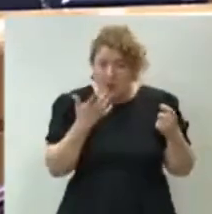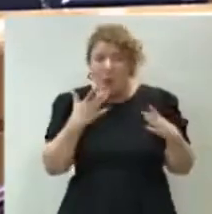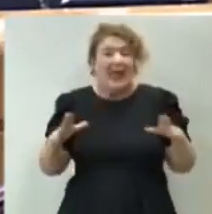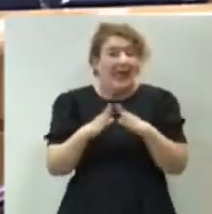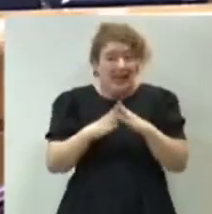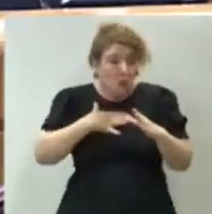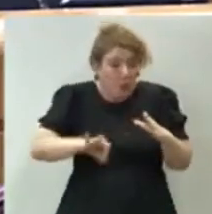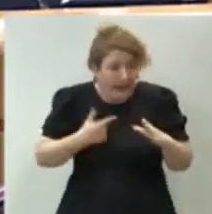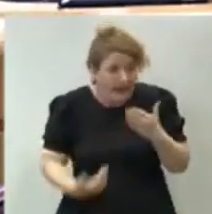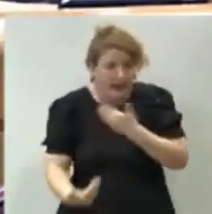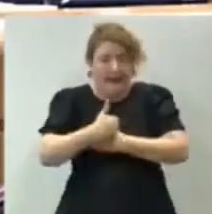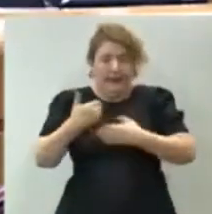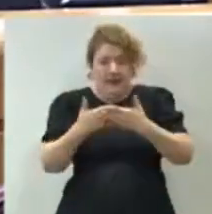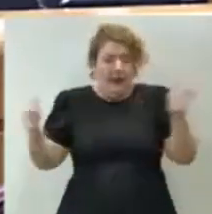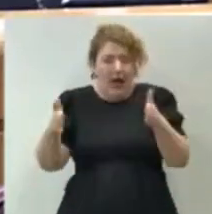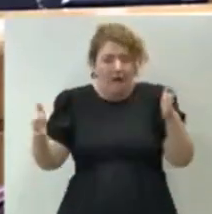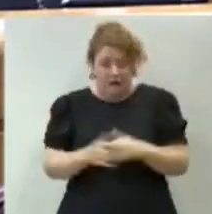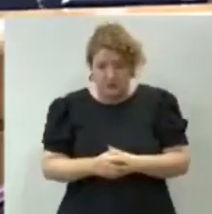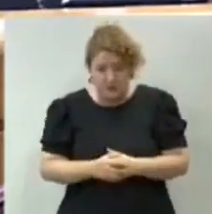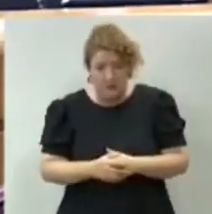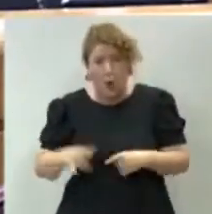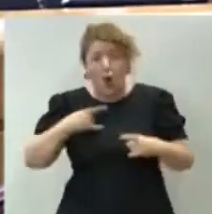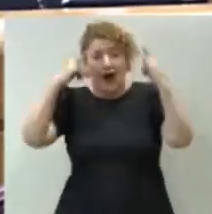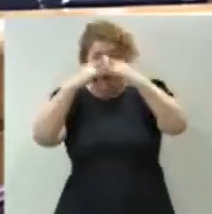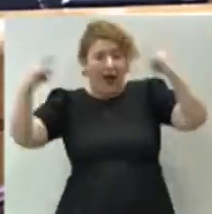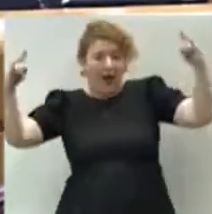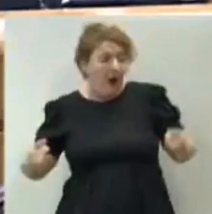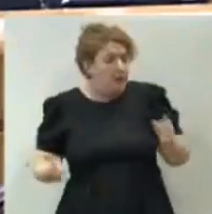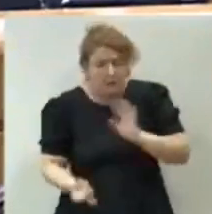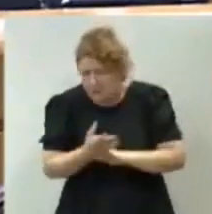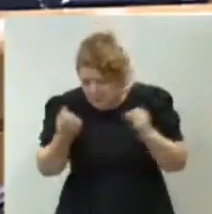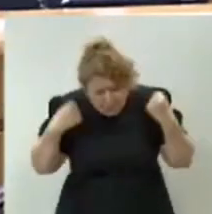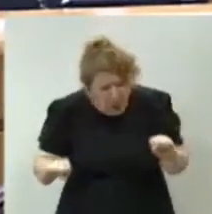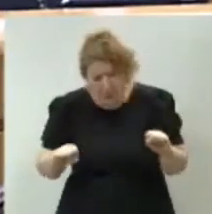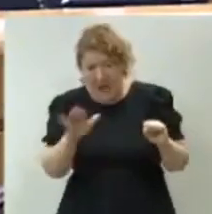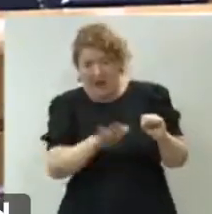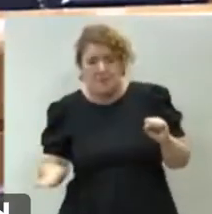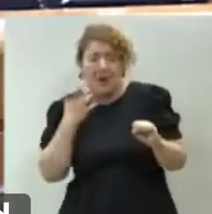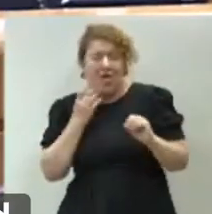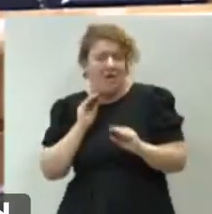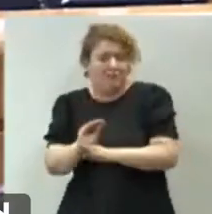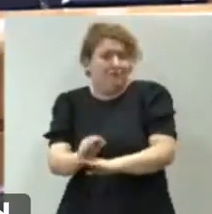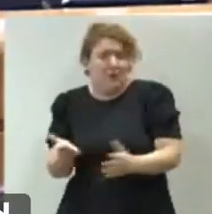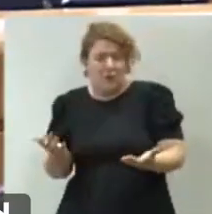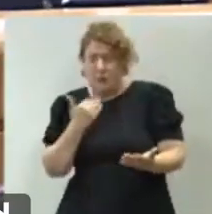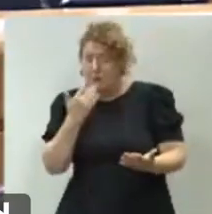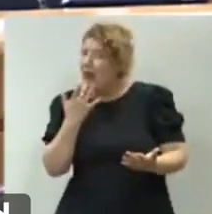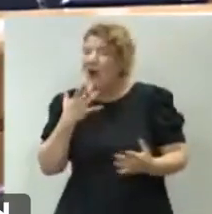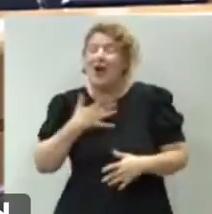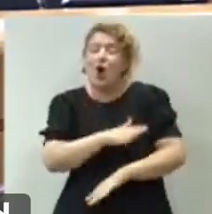la iglesia si fuera necesario. Si es necesario, montaremos carpas para atender a esos menores, así sea mínimamente, pero el Estado tiene la